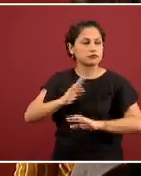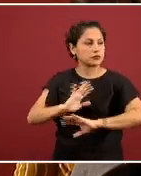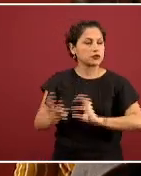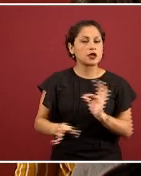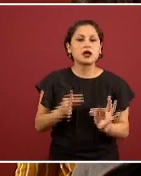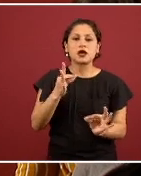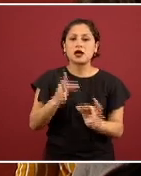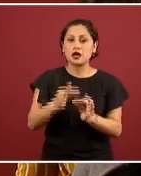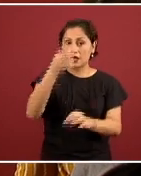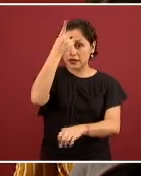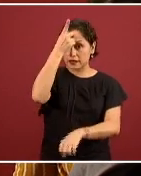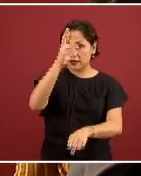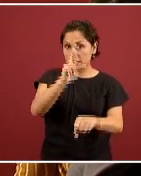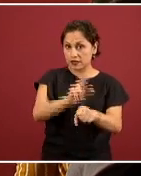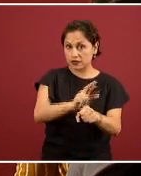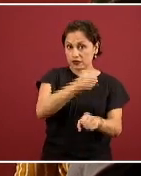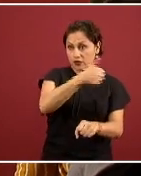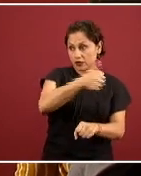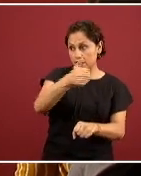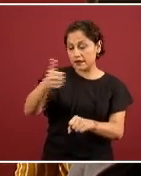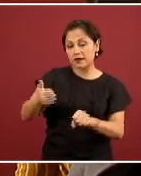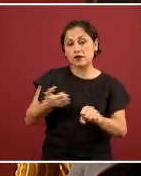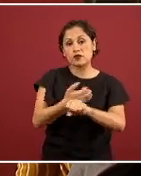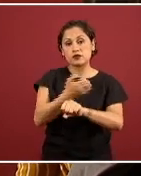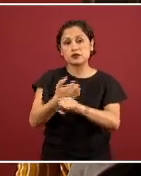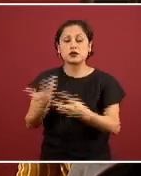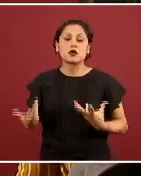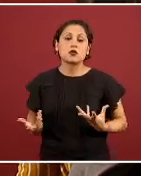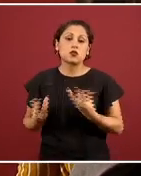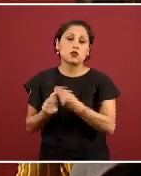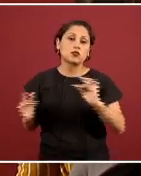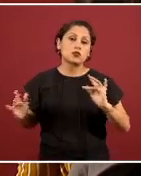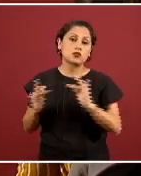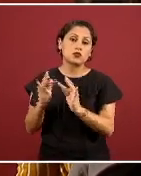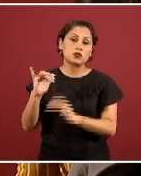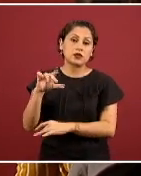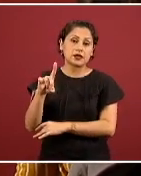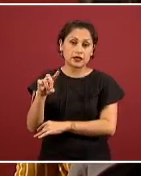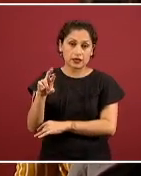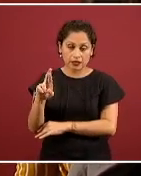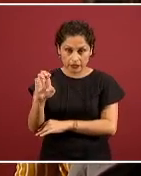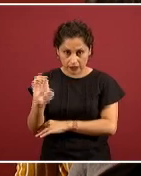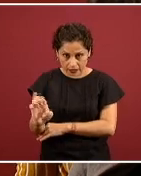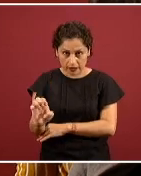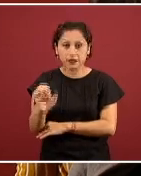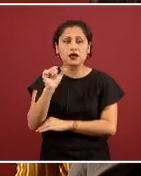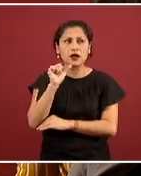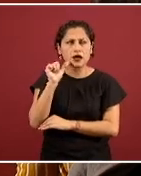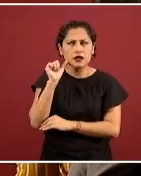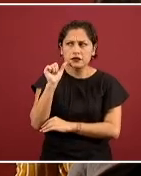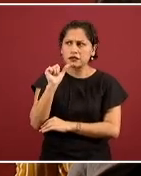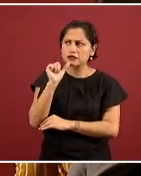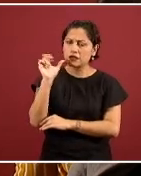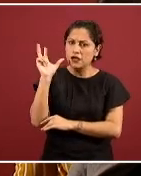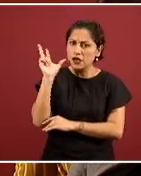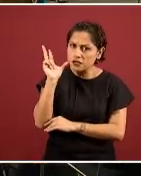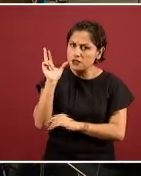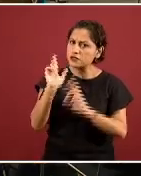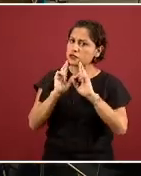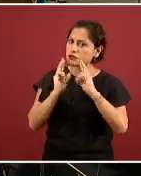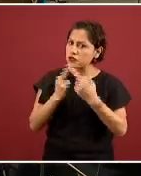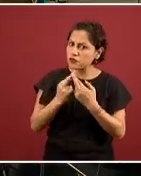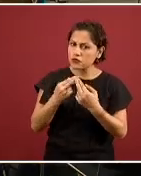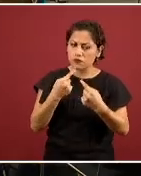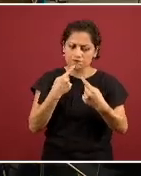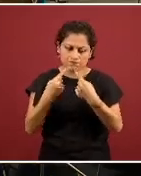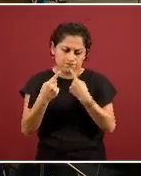sus directores normativos trabajaron con el INDRE estuvieron en una reunión técnica ayer o anteayer ayer y